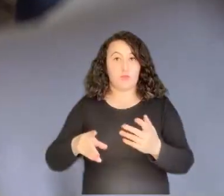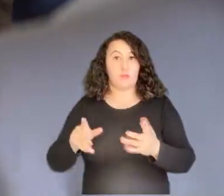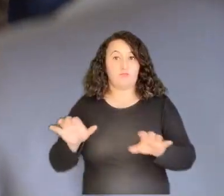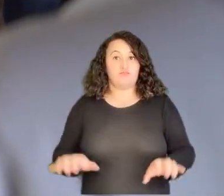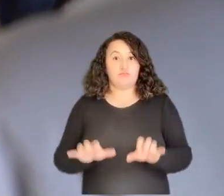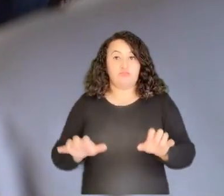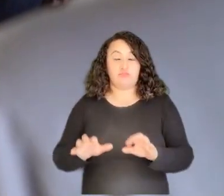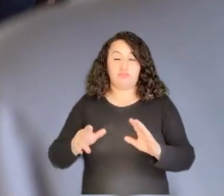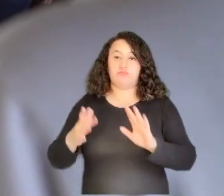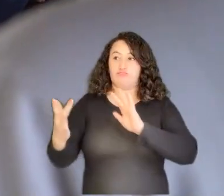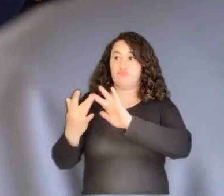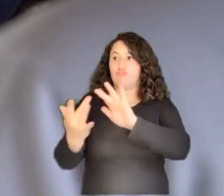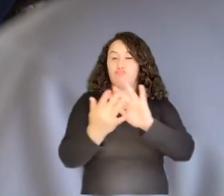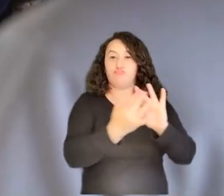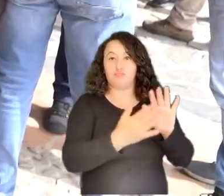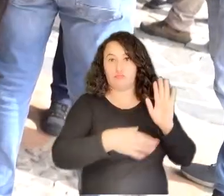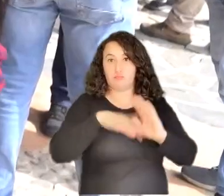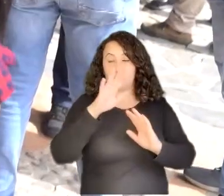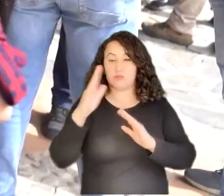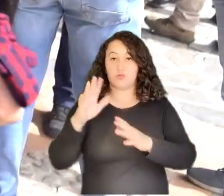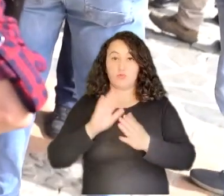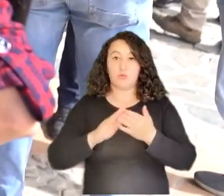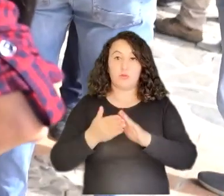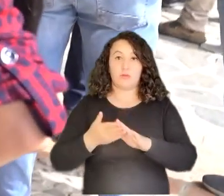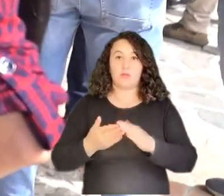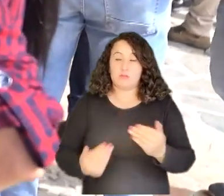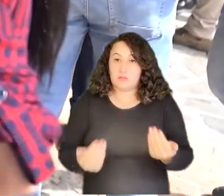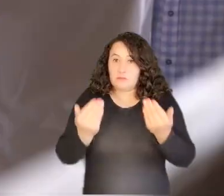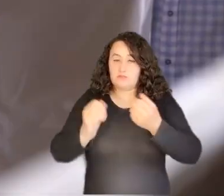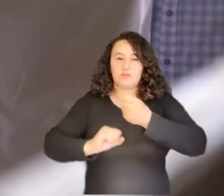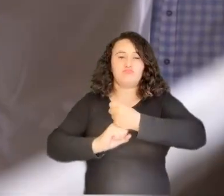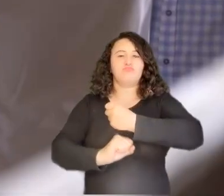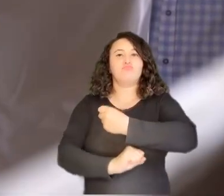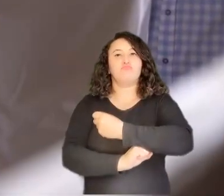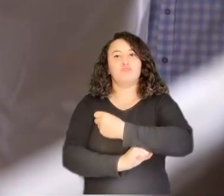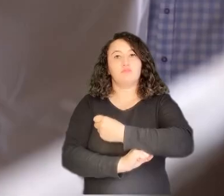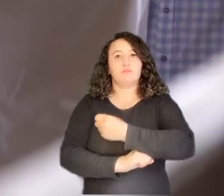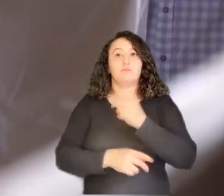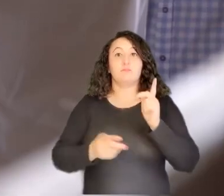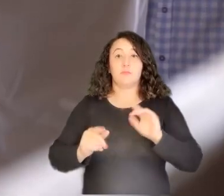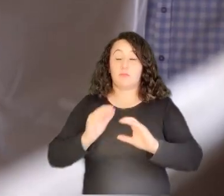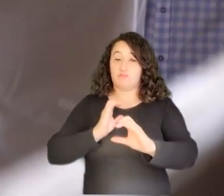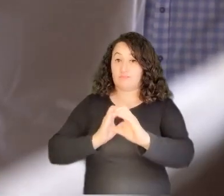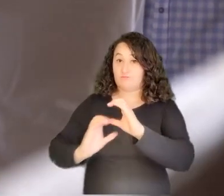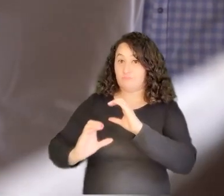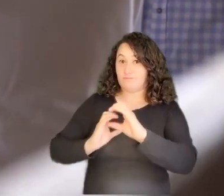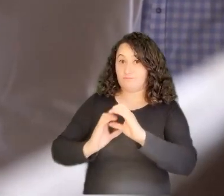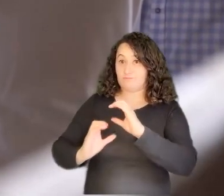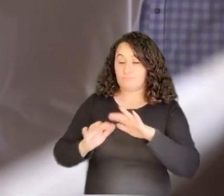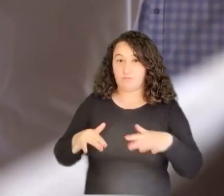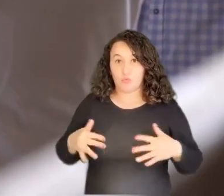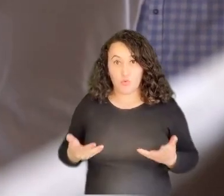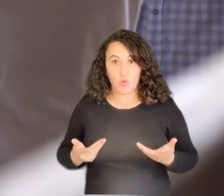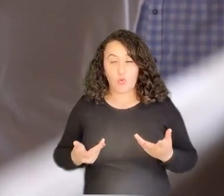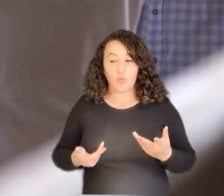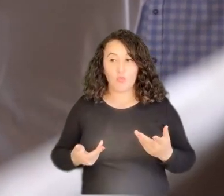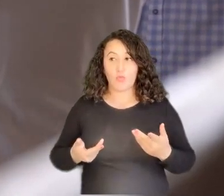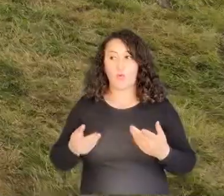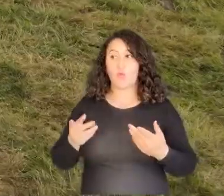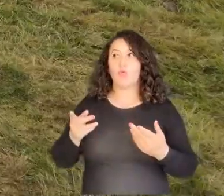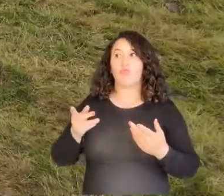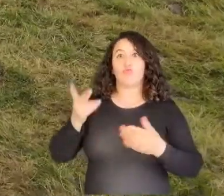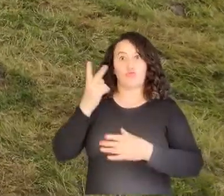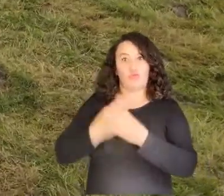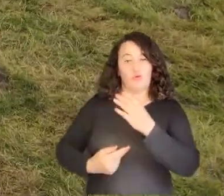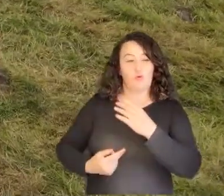de mayor contacto con la comunidad, que sea de mayor fortaleza y una comunicación de doble vía. Entonces,